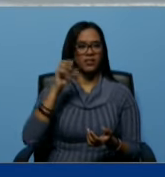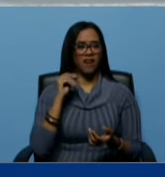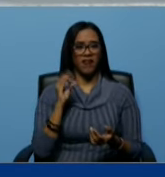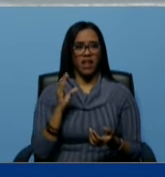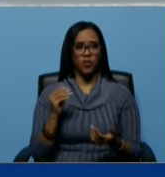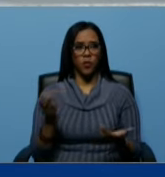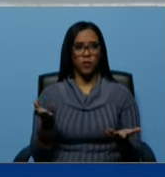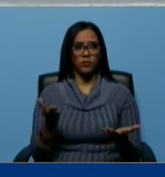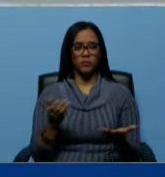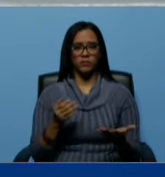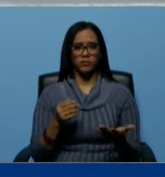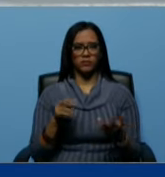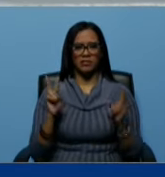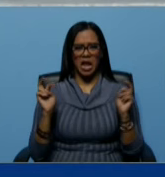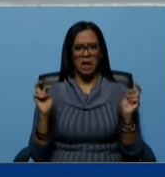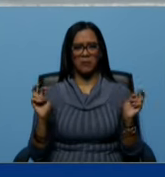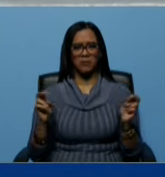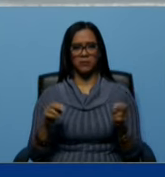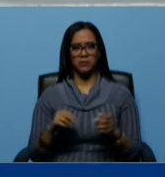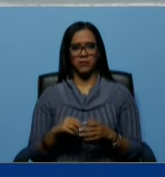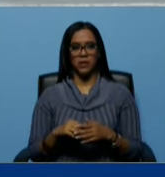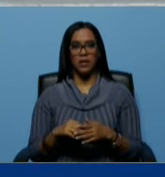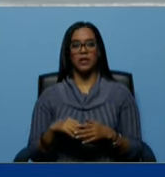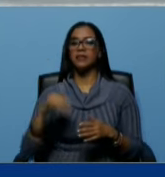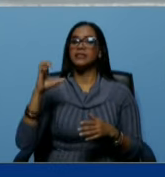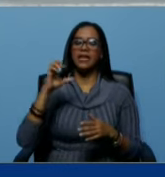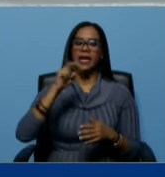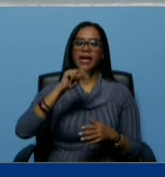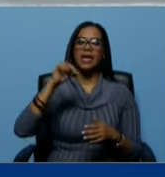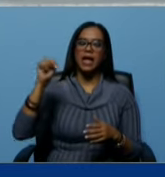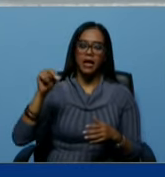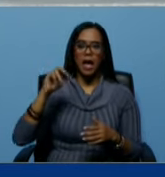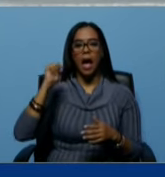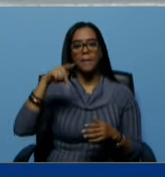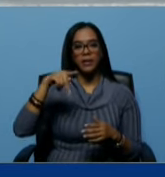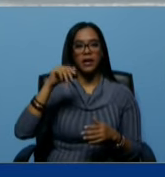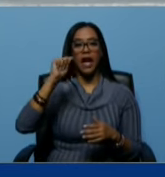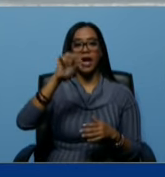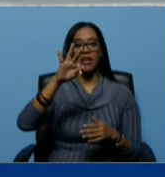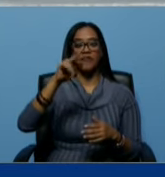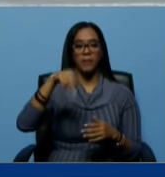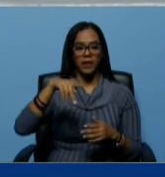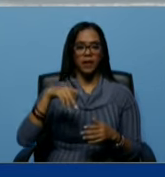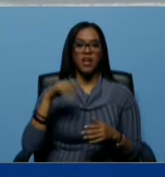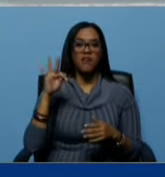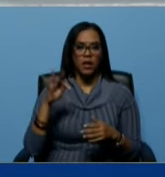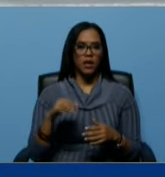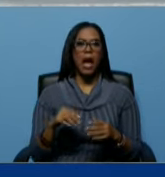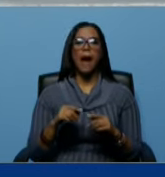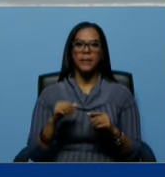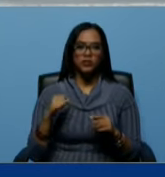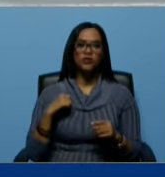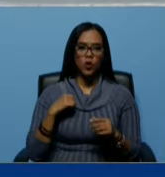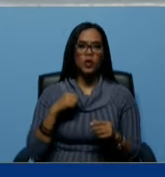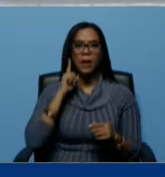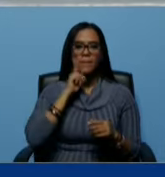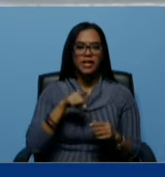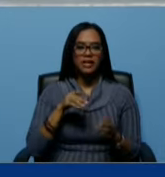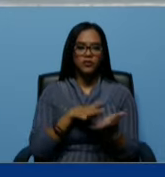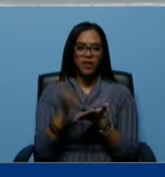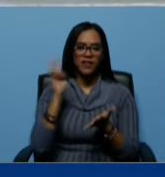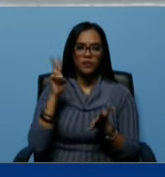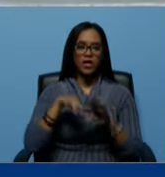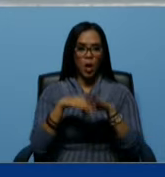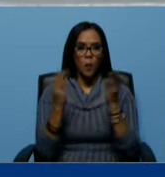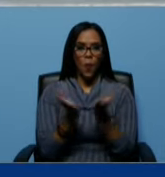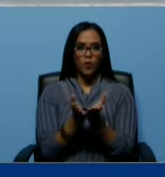marciano CNN AP AFP F ah pero son los que mienten sobre Venezuela en el mundo y